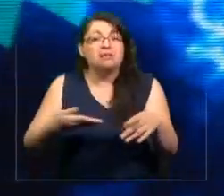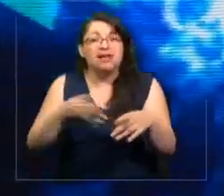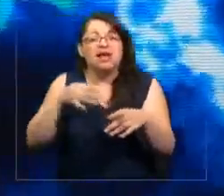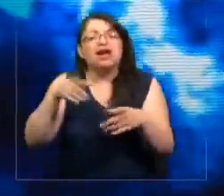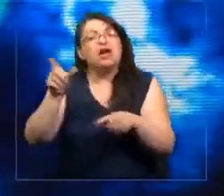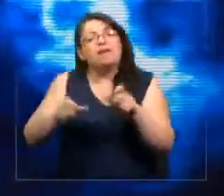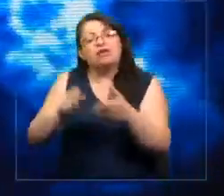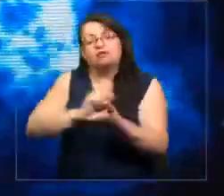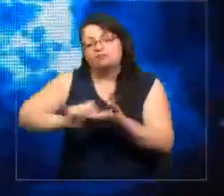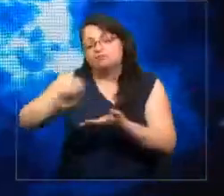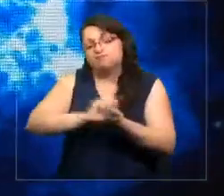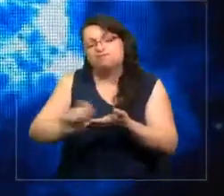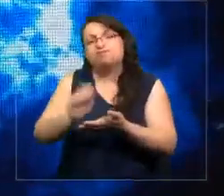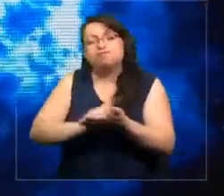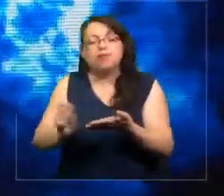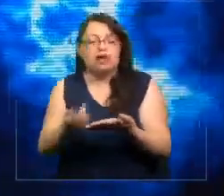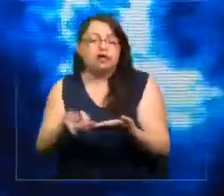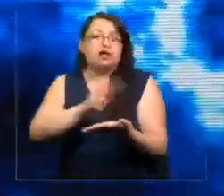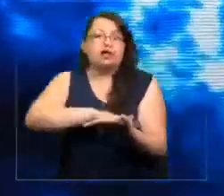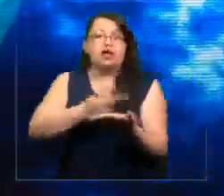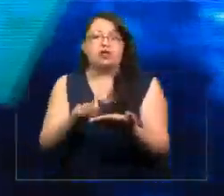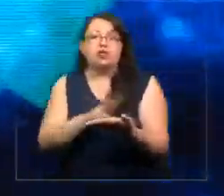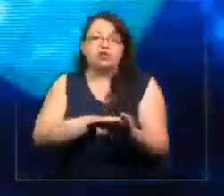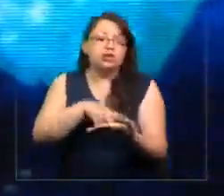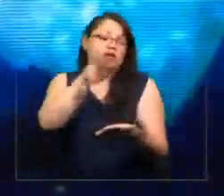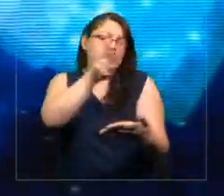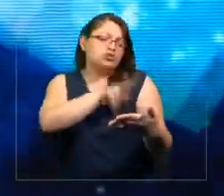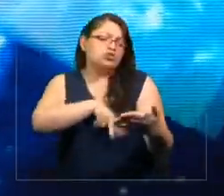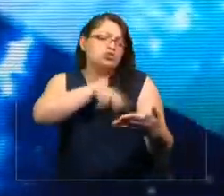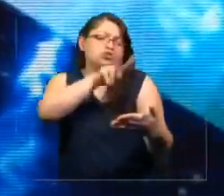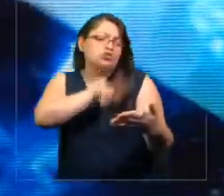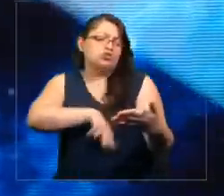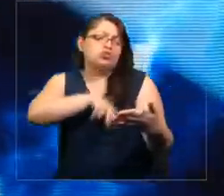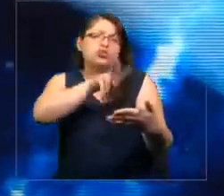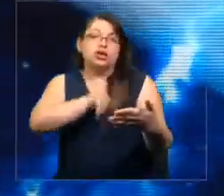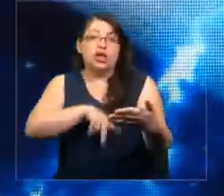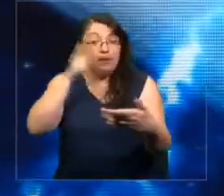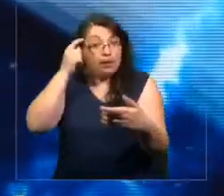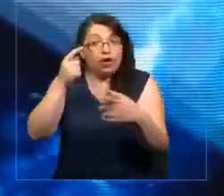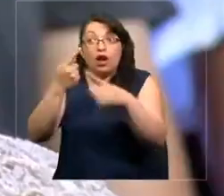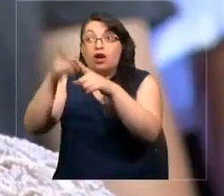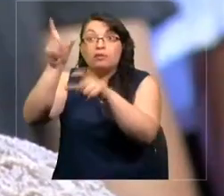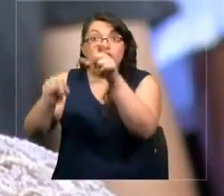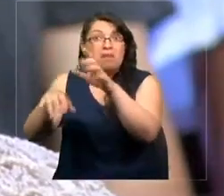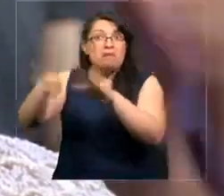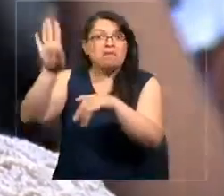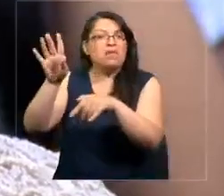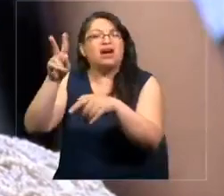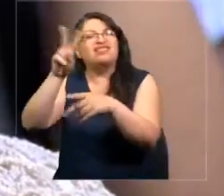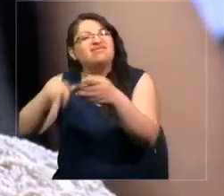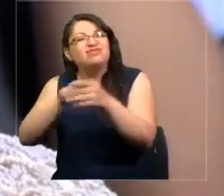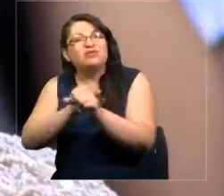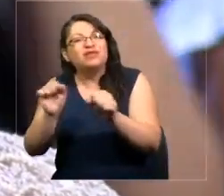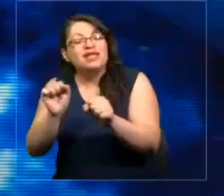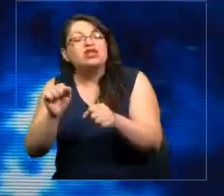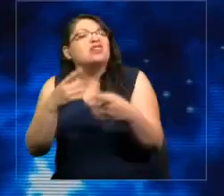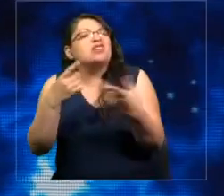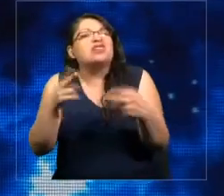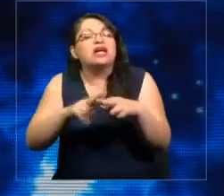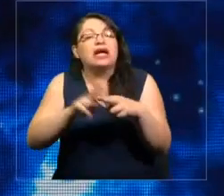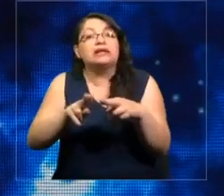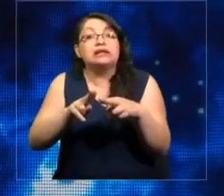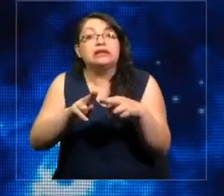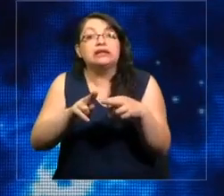escribir, transcribir, leer. Y una enorme parte de la población no podía leer. Y tenía que limitarse a escuchar los